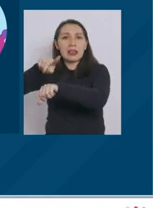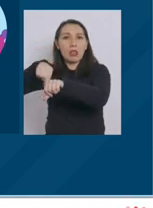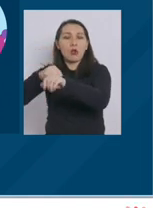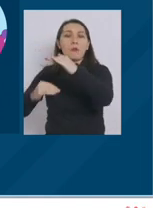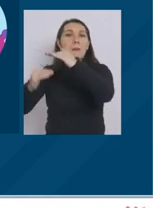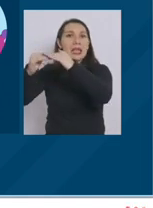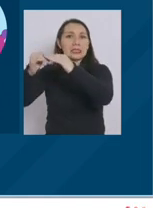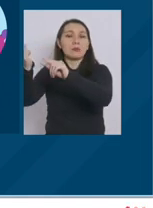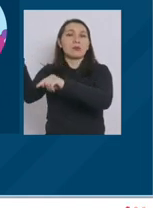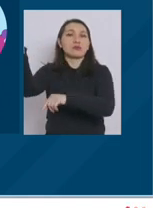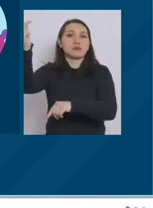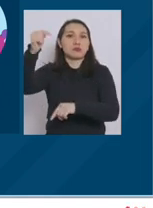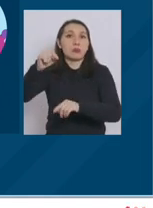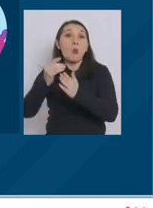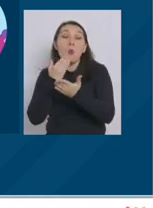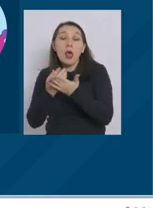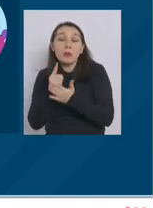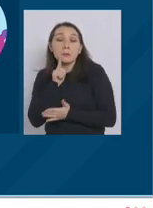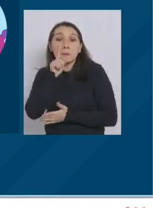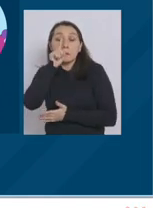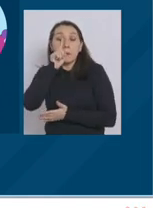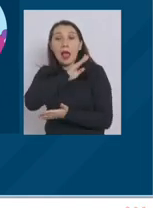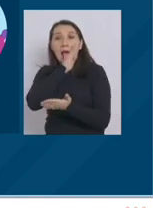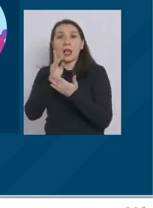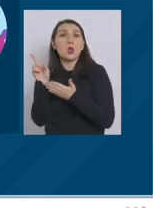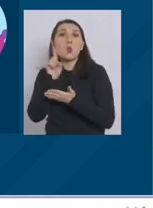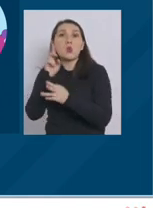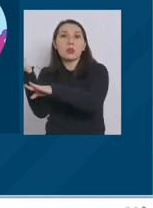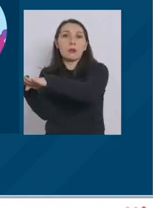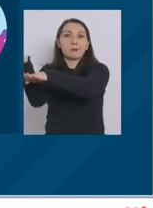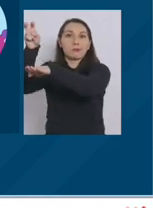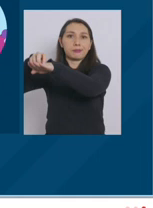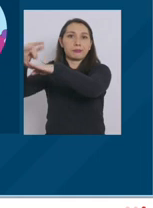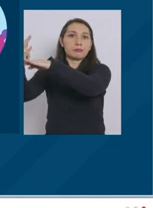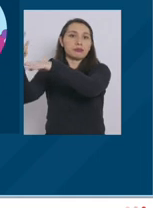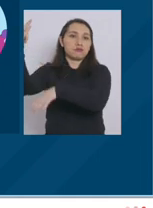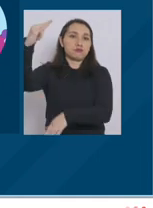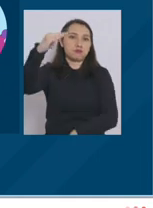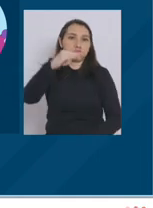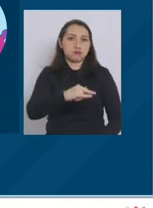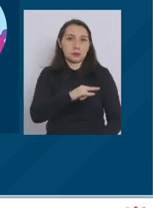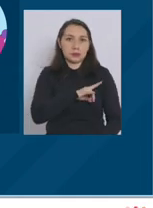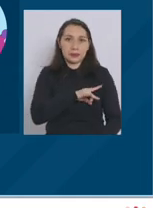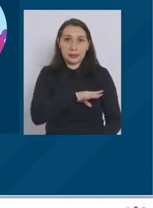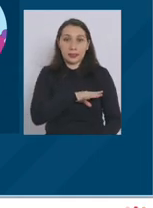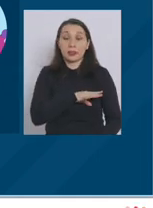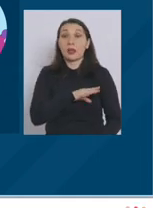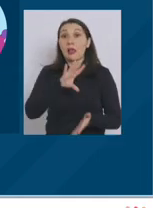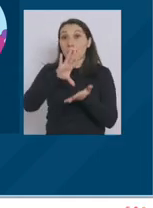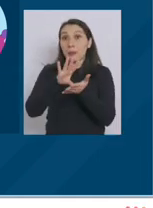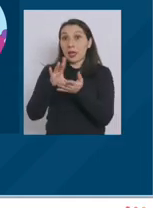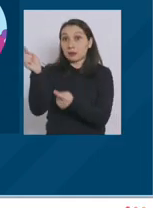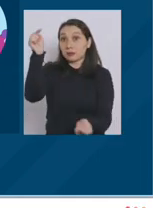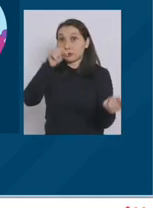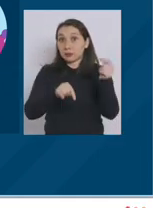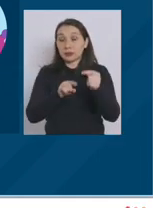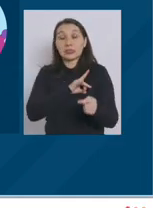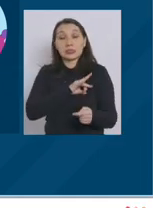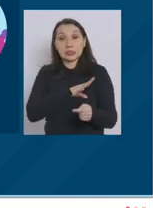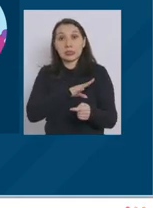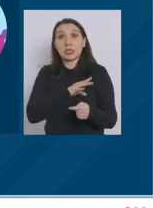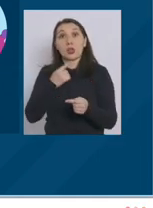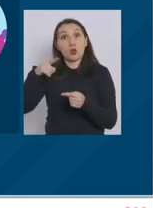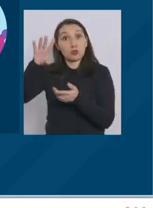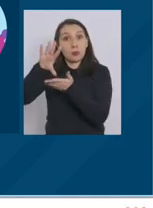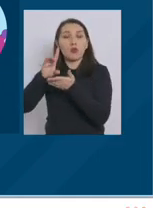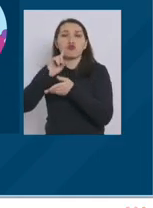horas, desde la toma de muestra hasta el último embarque a nuestro país. Los extranjeros que ingresen a Chile y que